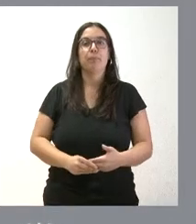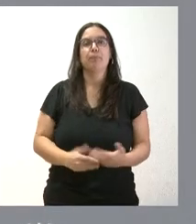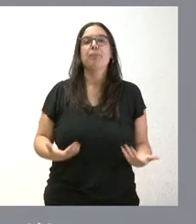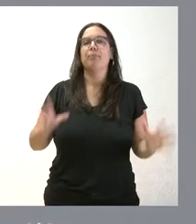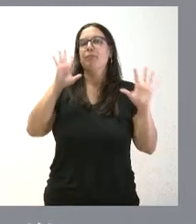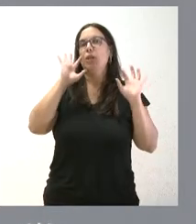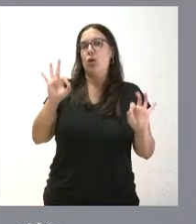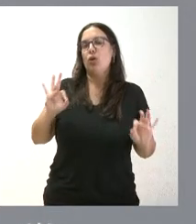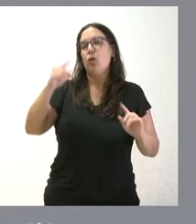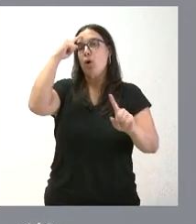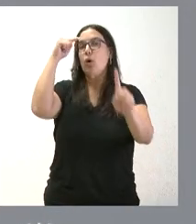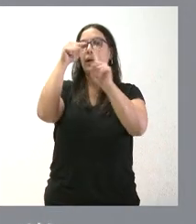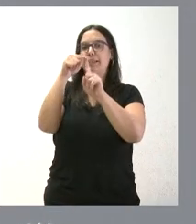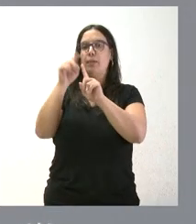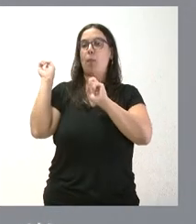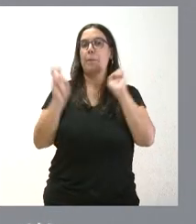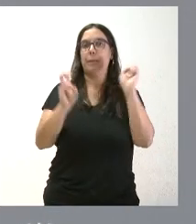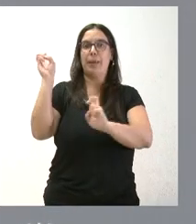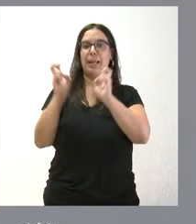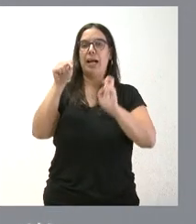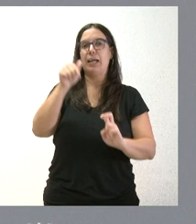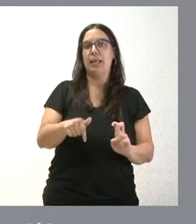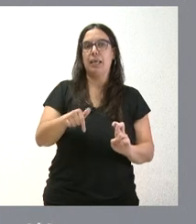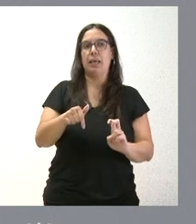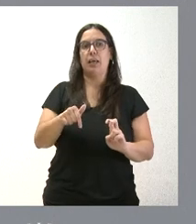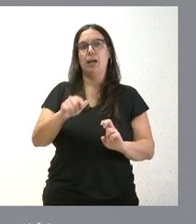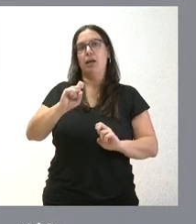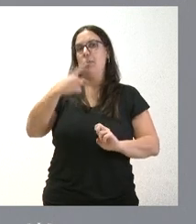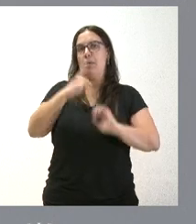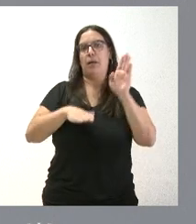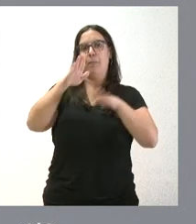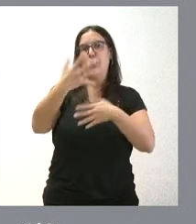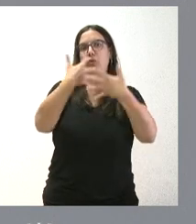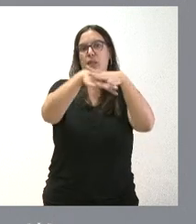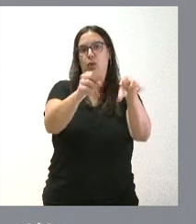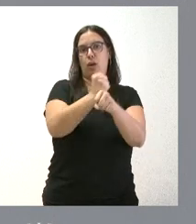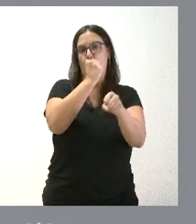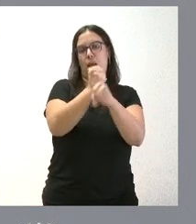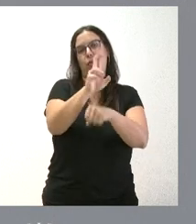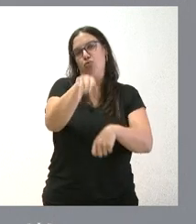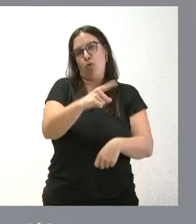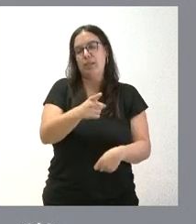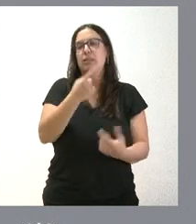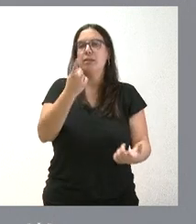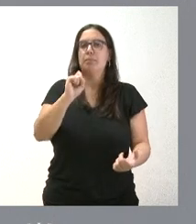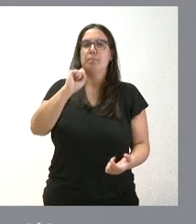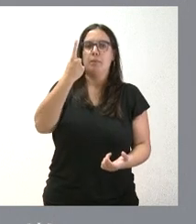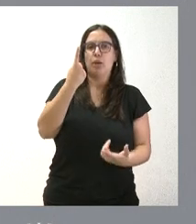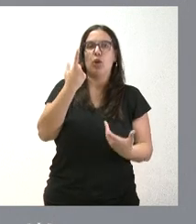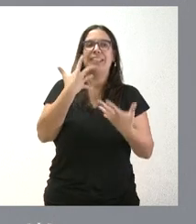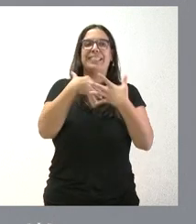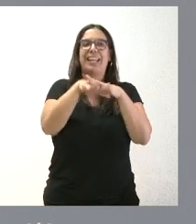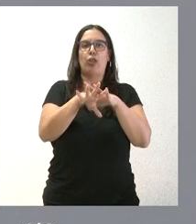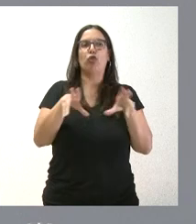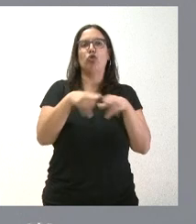Naturalmente el objetivo de los mismos no es en primer paso la integración laboral, sino lógicamente su integración desde el punto